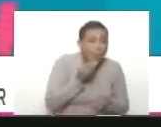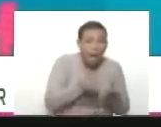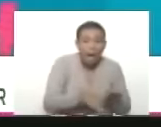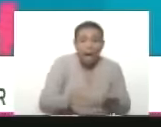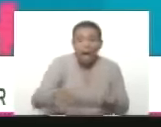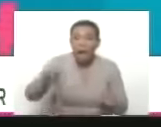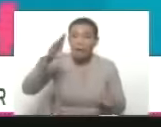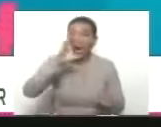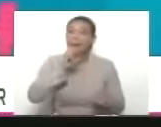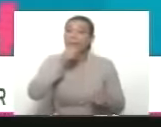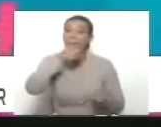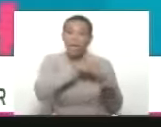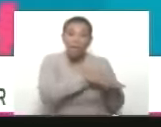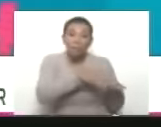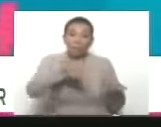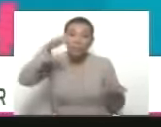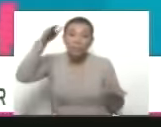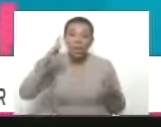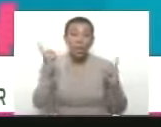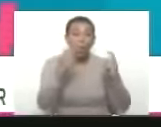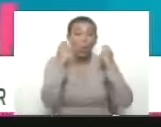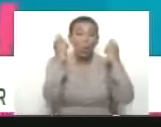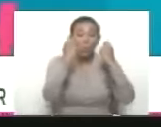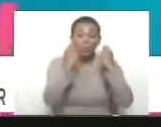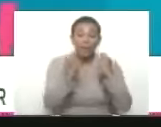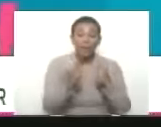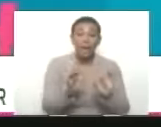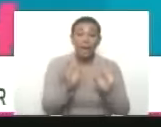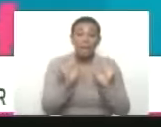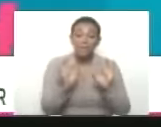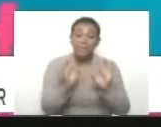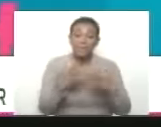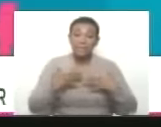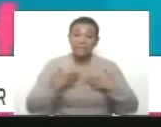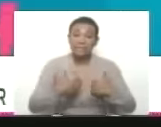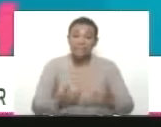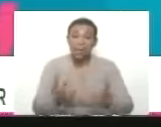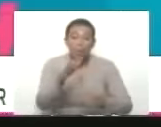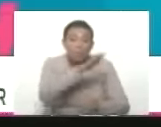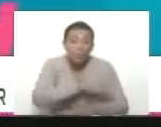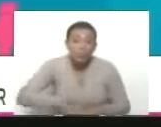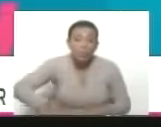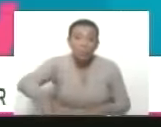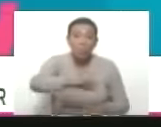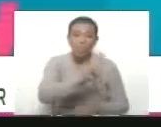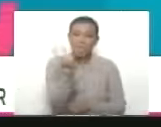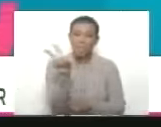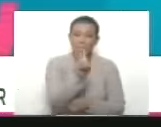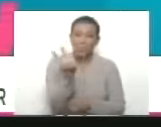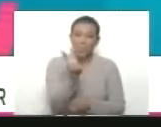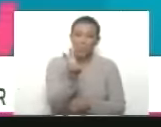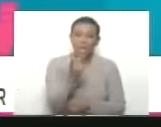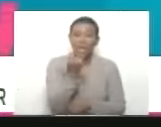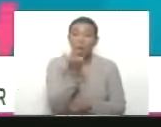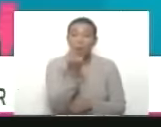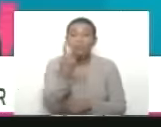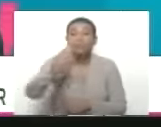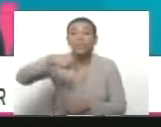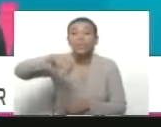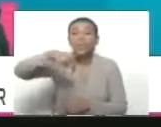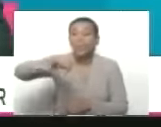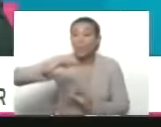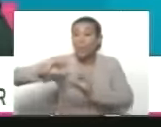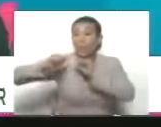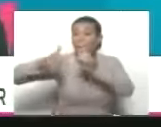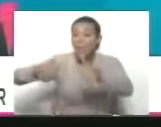arrancarán con jornadas especiales en todo el territorio nacional el 11 de noviembre,